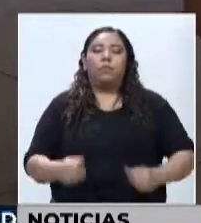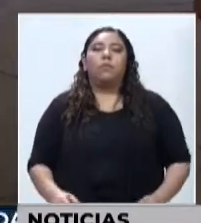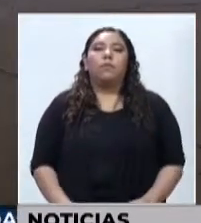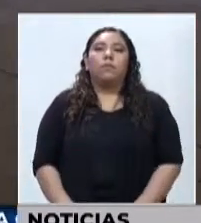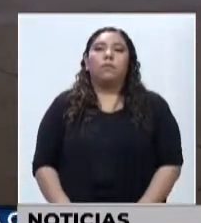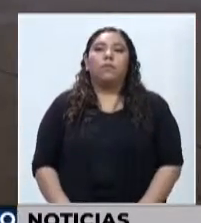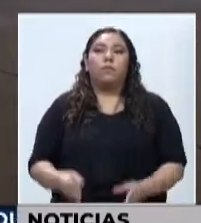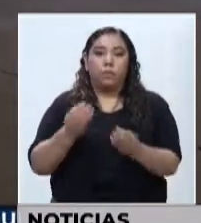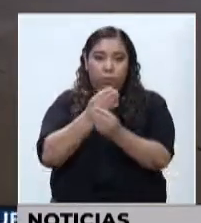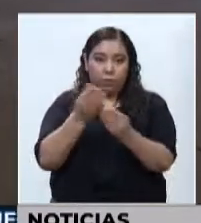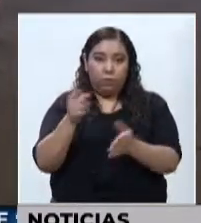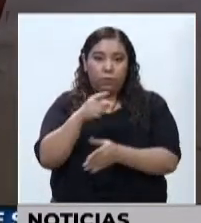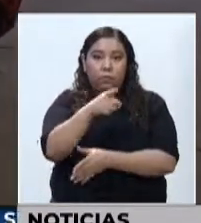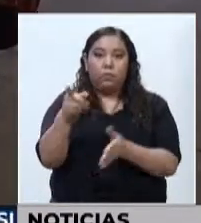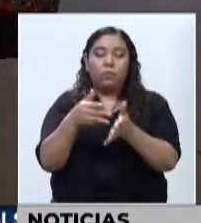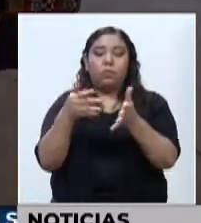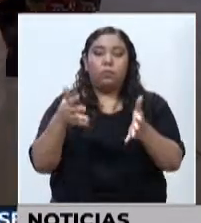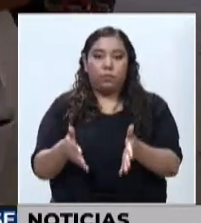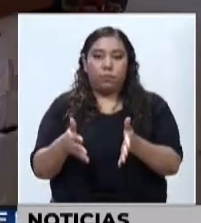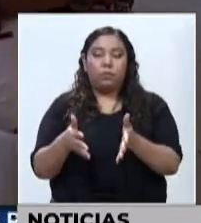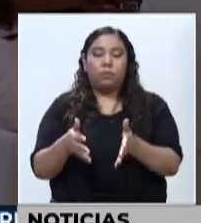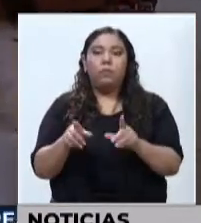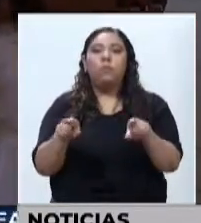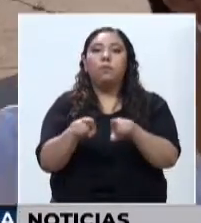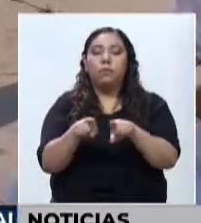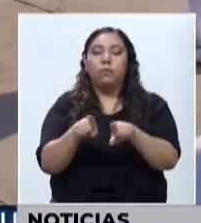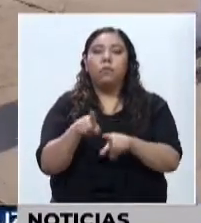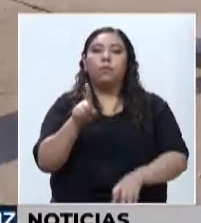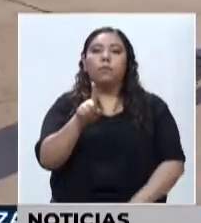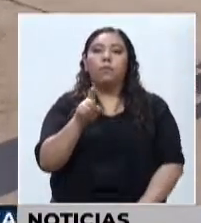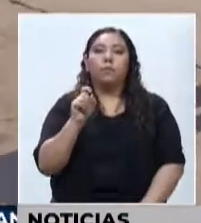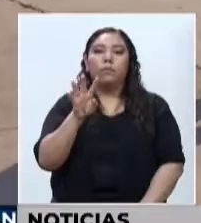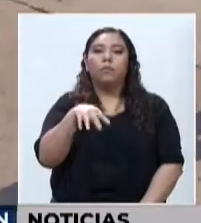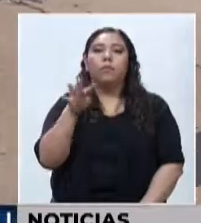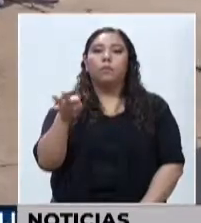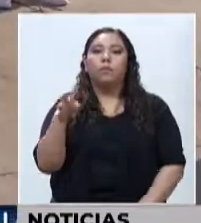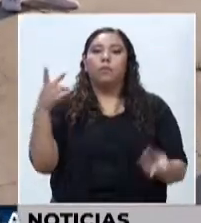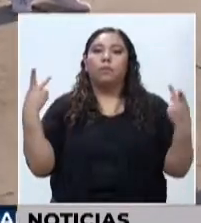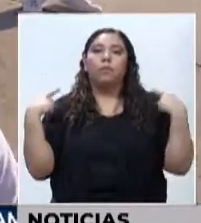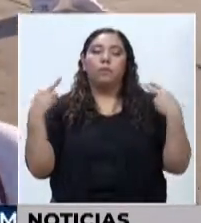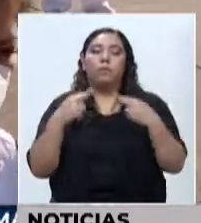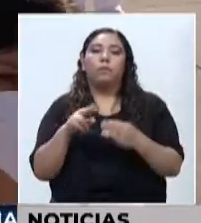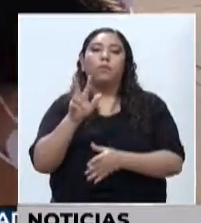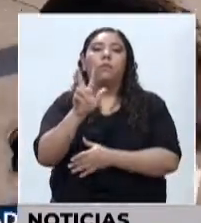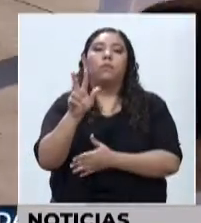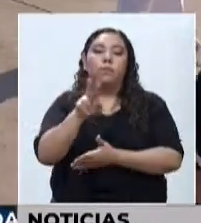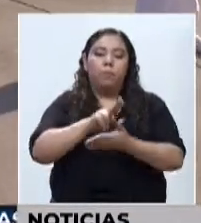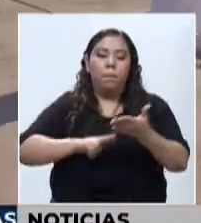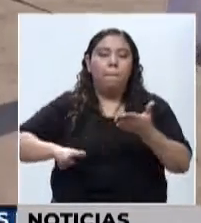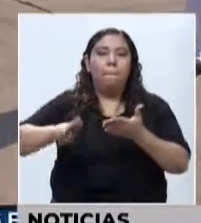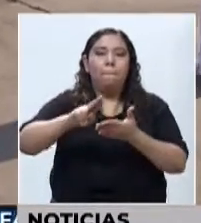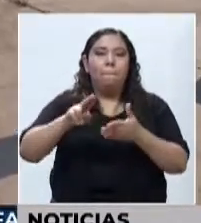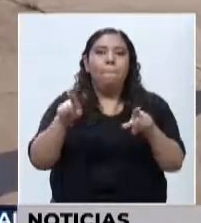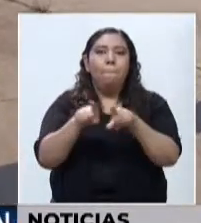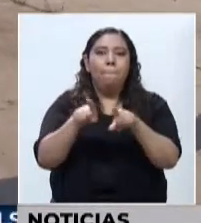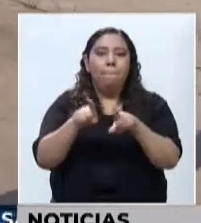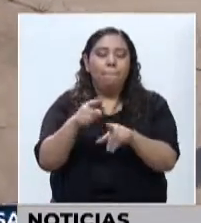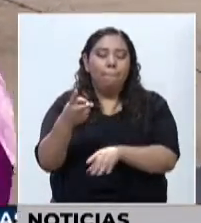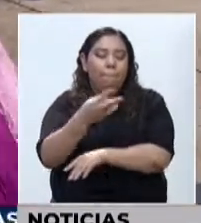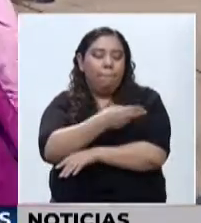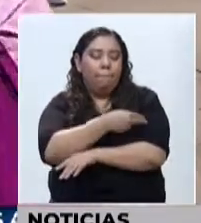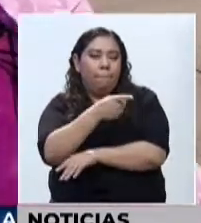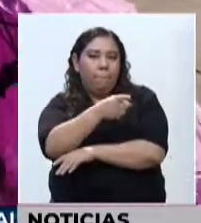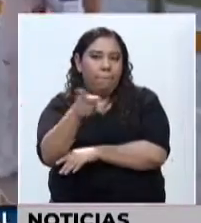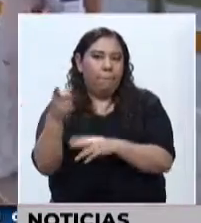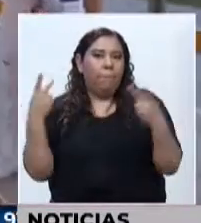de los estudiantes, unos 144 docentes de tres universidades del Distrito Central, también se les aplicará la vacuna contra el